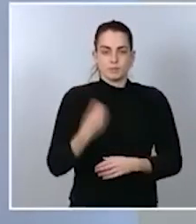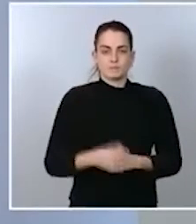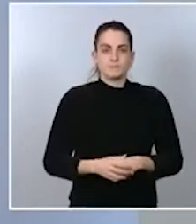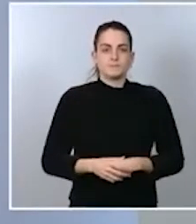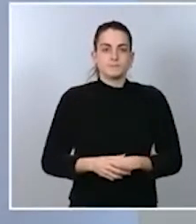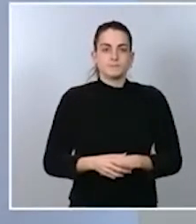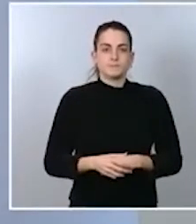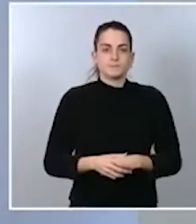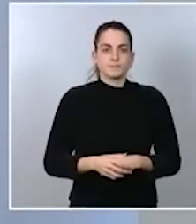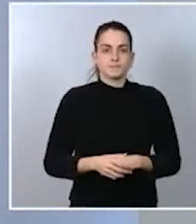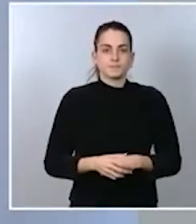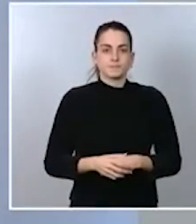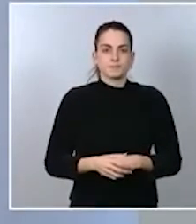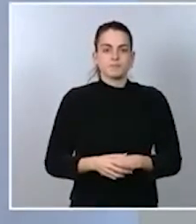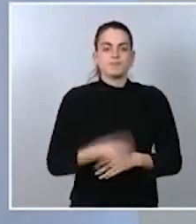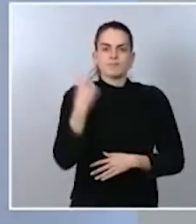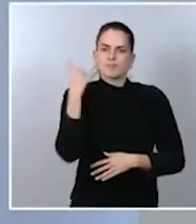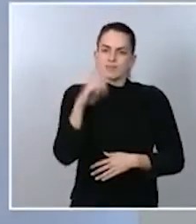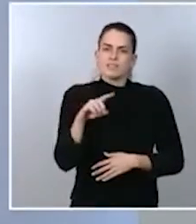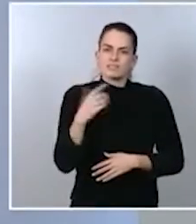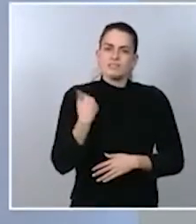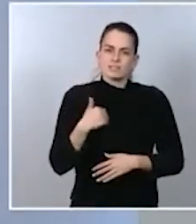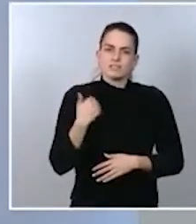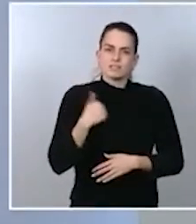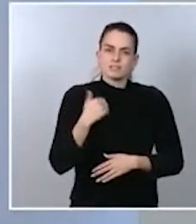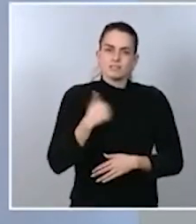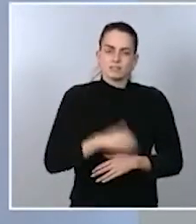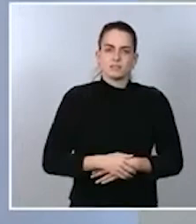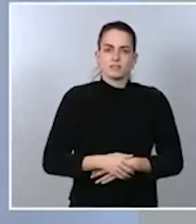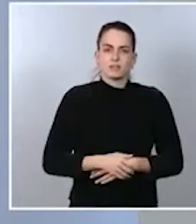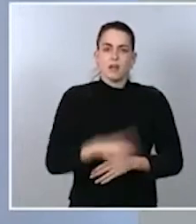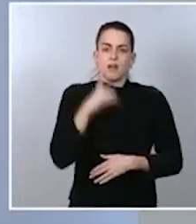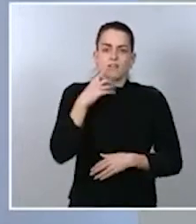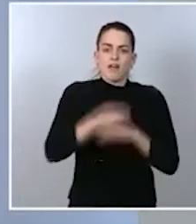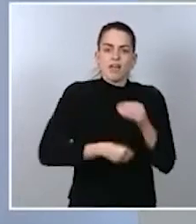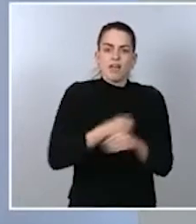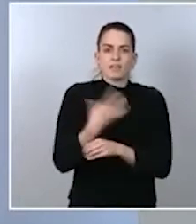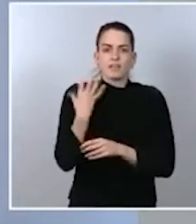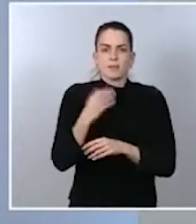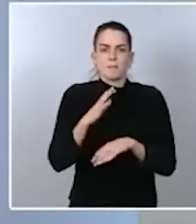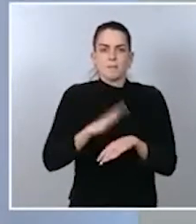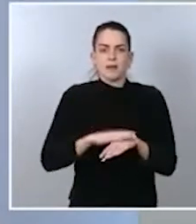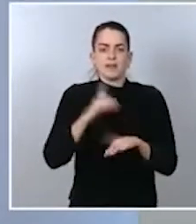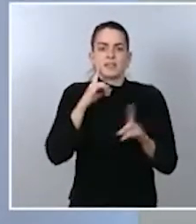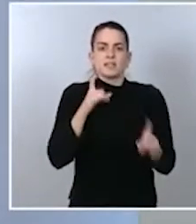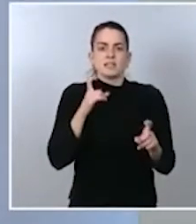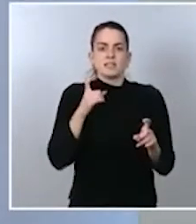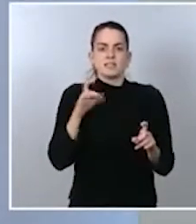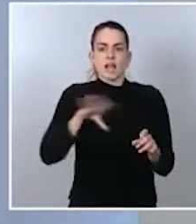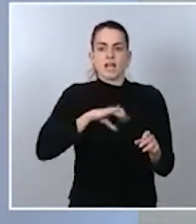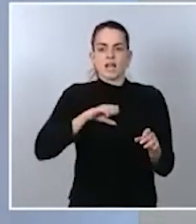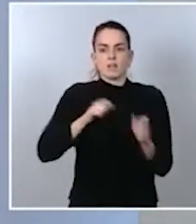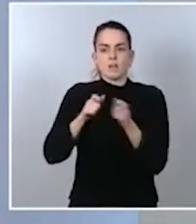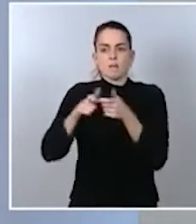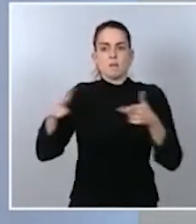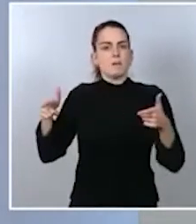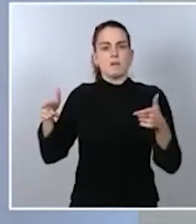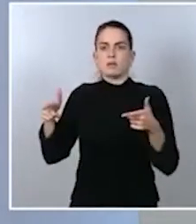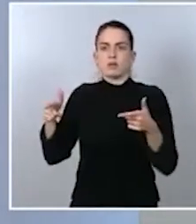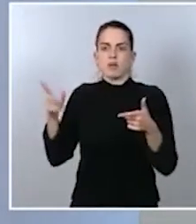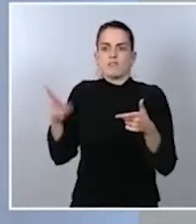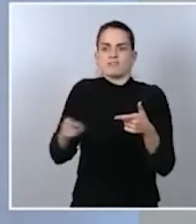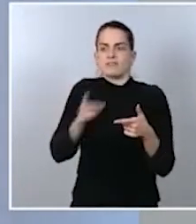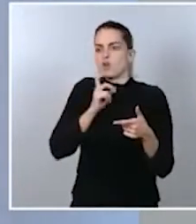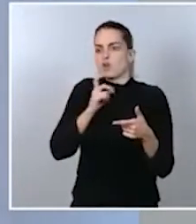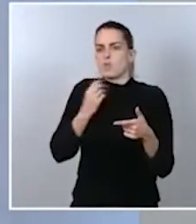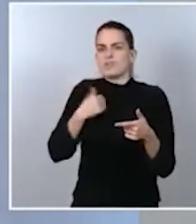Ya sabemos, insisto, lo que hay que hacer para volver a controlar el incremento de casos, que es lo que ya hicimos en la segunda hora